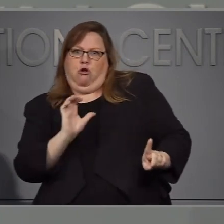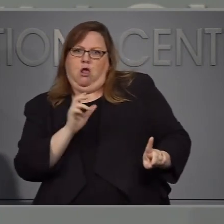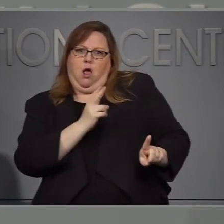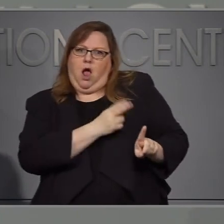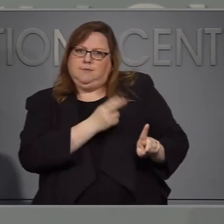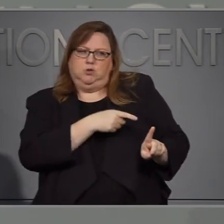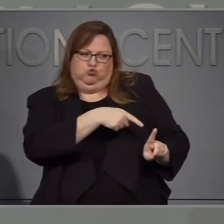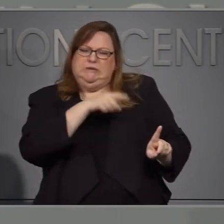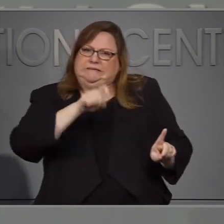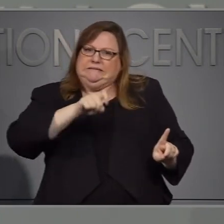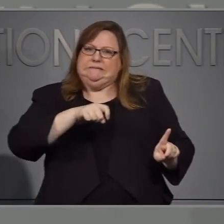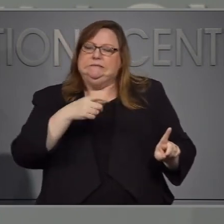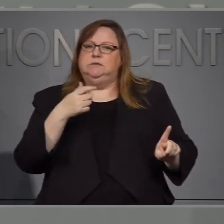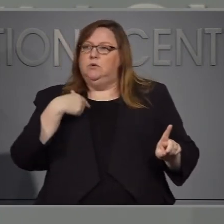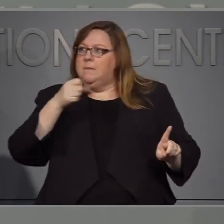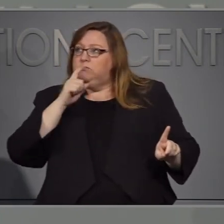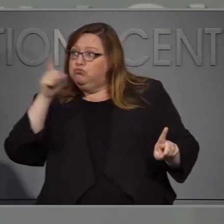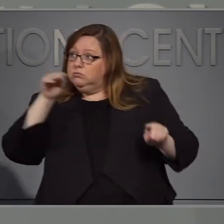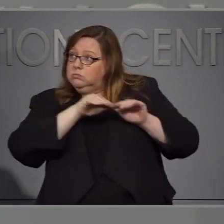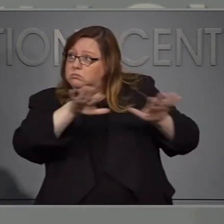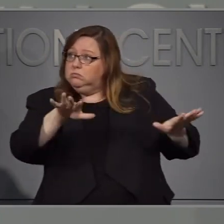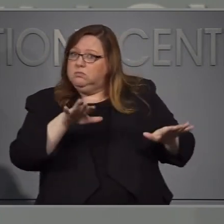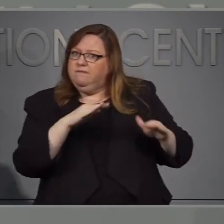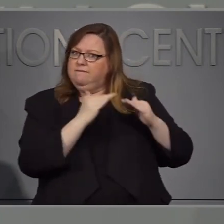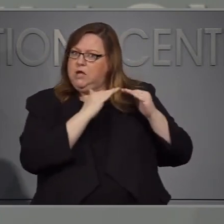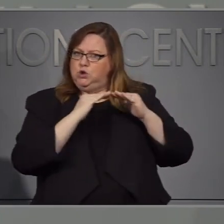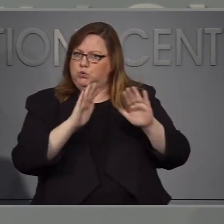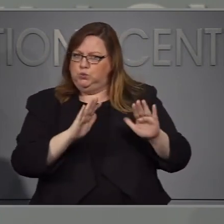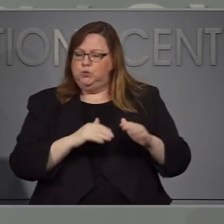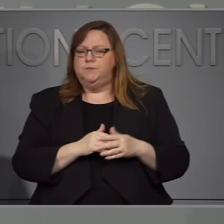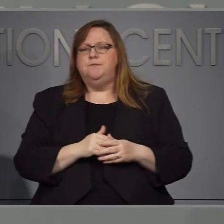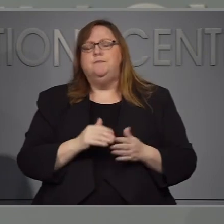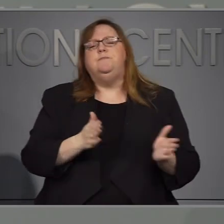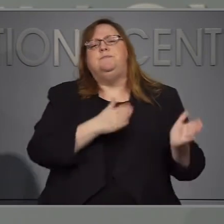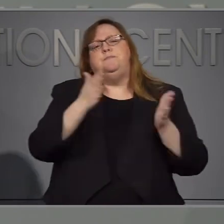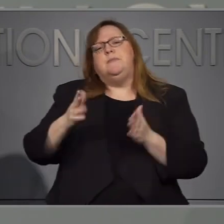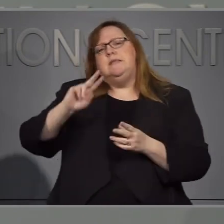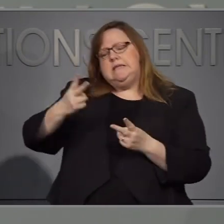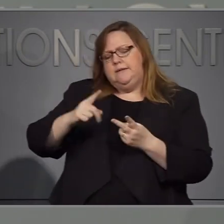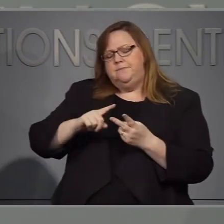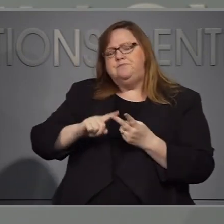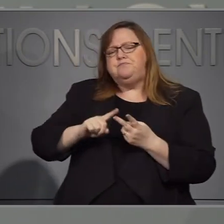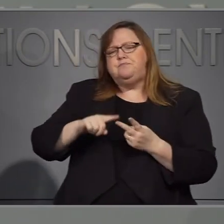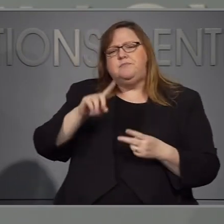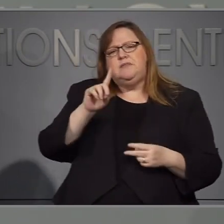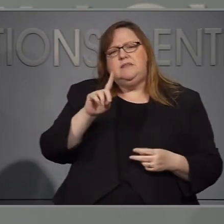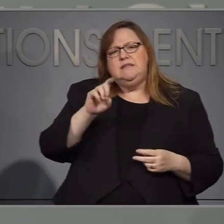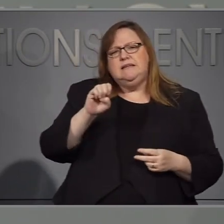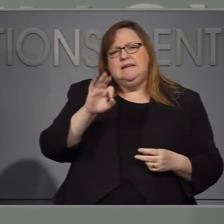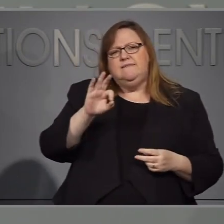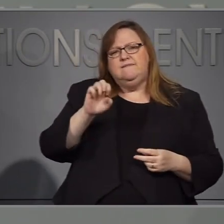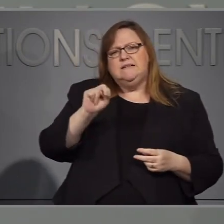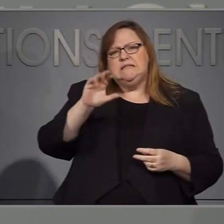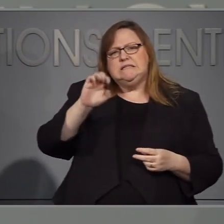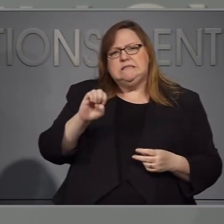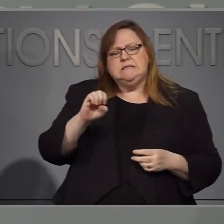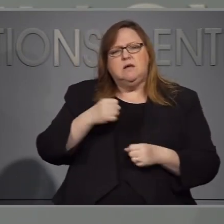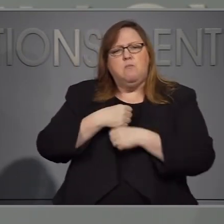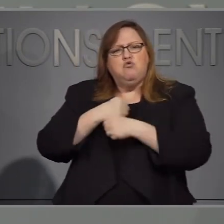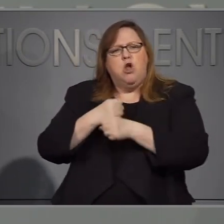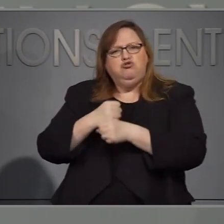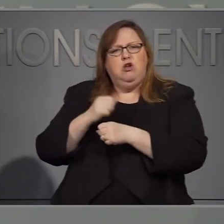hospitales en Charlotte y también como poder implementar en. Y mecanismos federales para mejorarlo